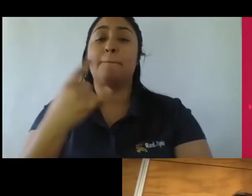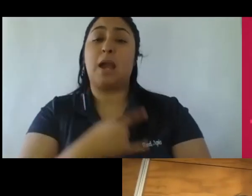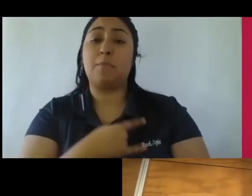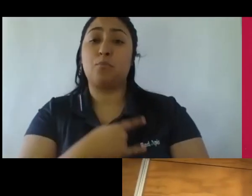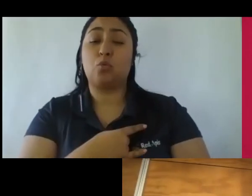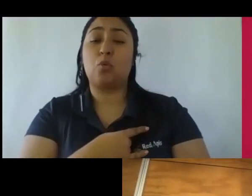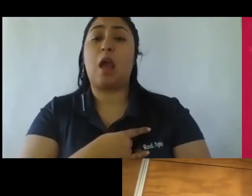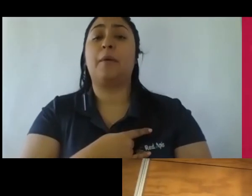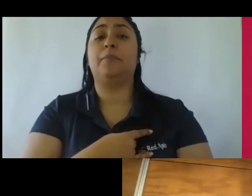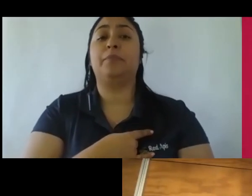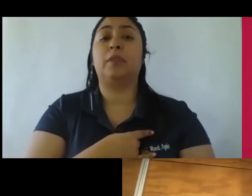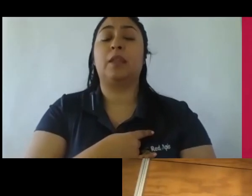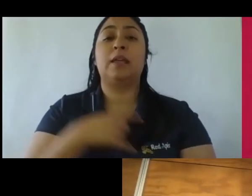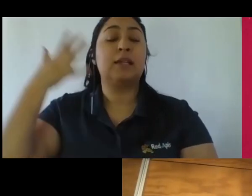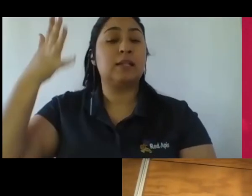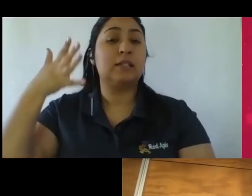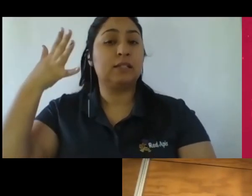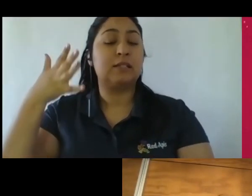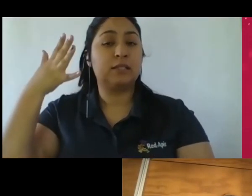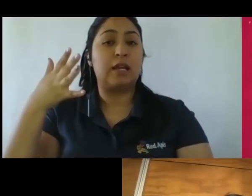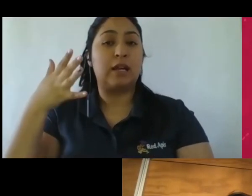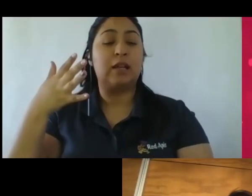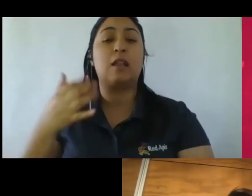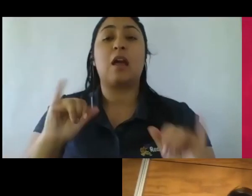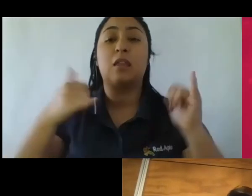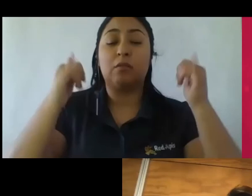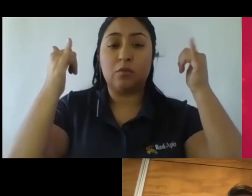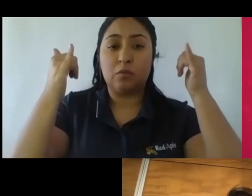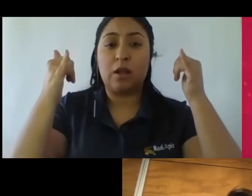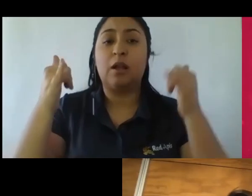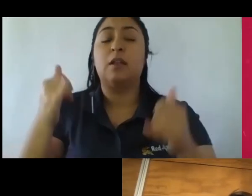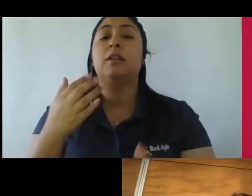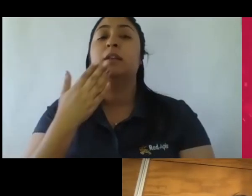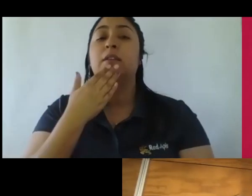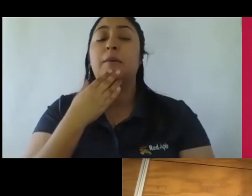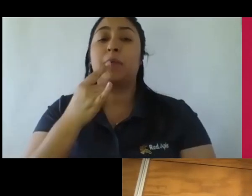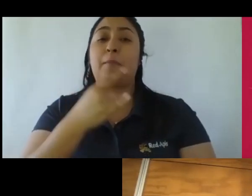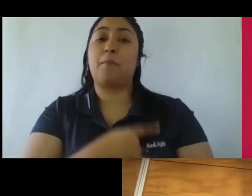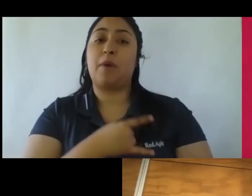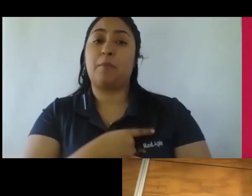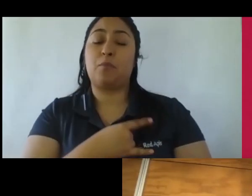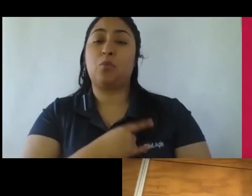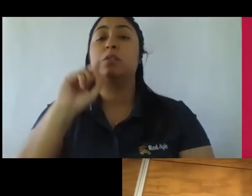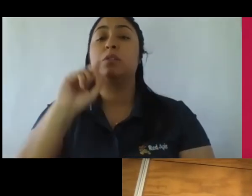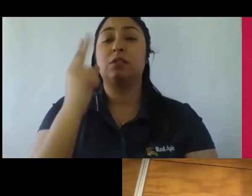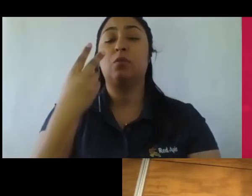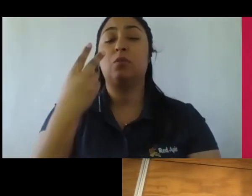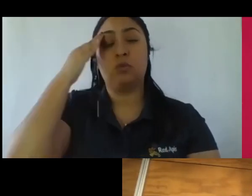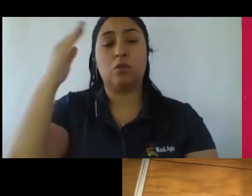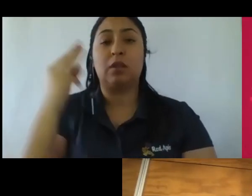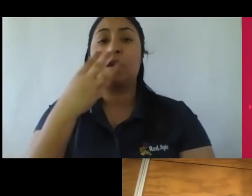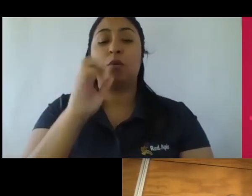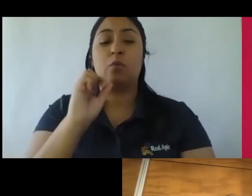gaming o branding jugar en serio también en Maipú el segundo día del ciclo de webinar gastronómico con